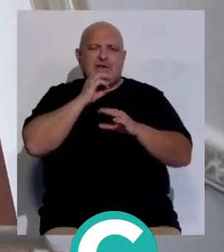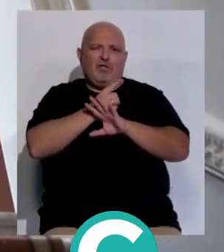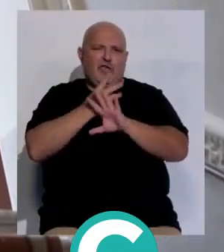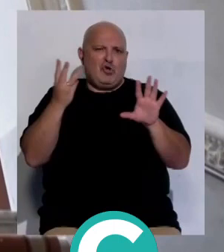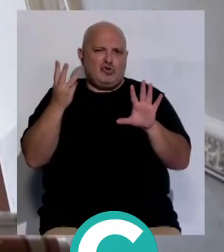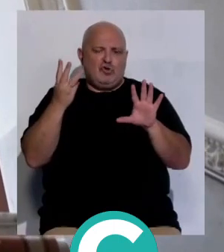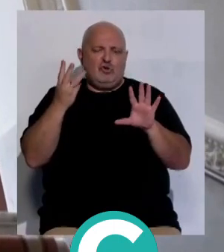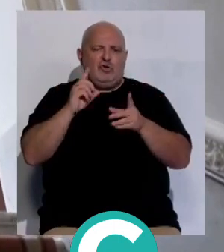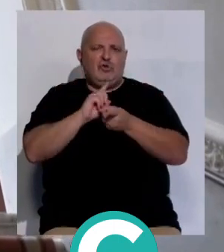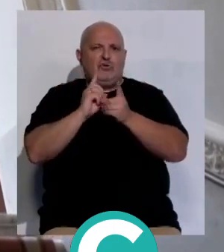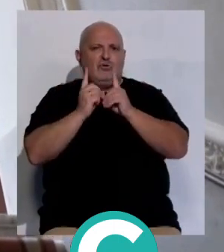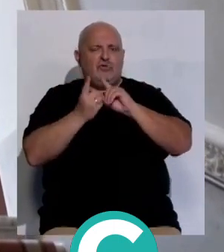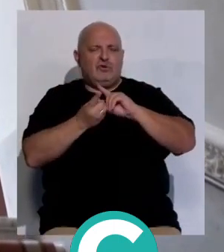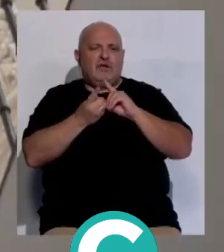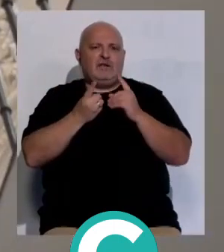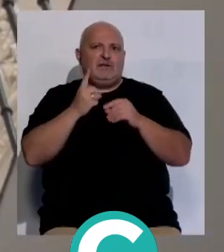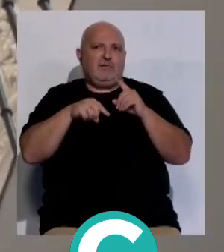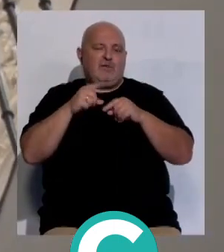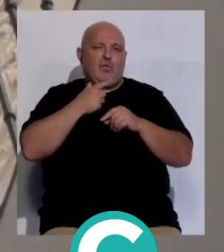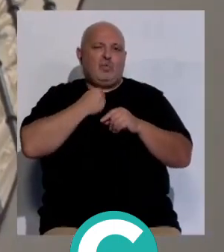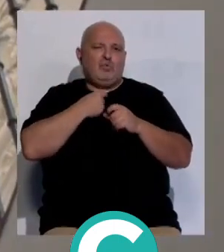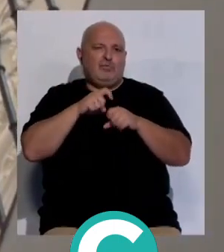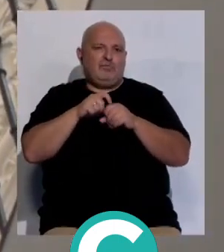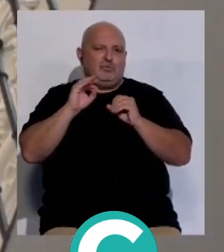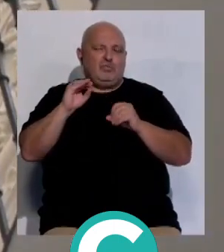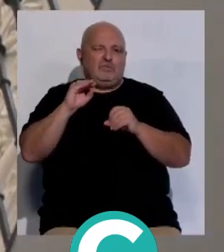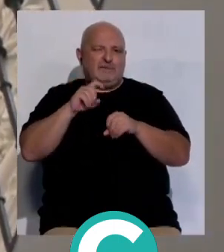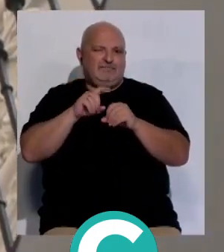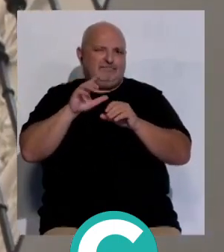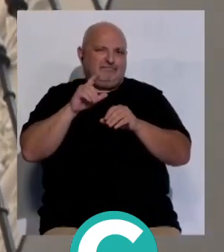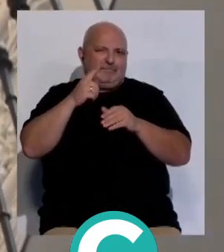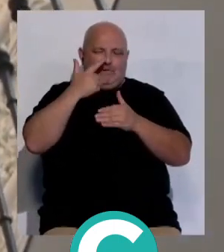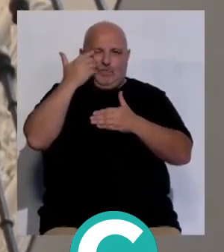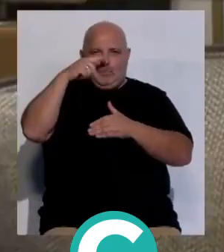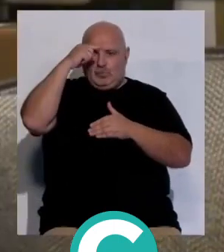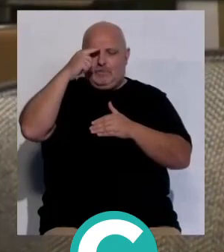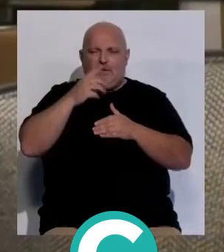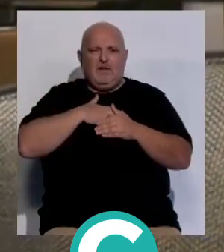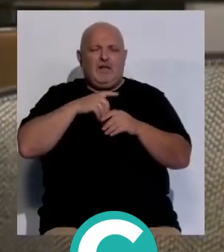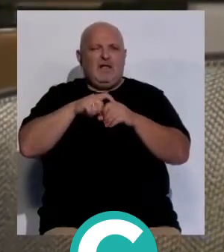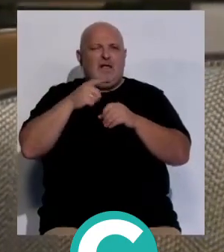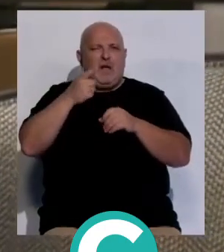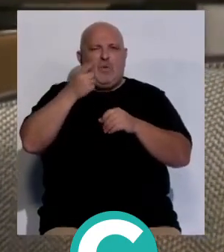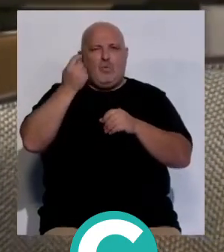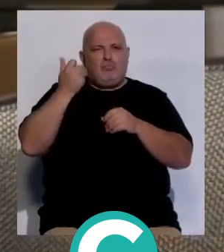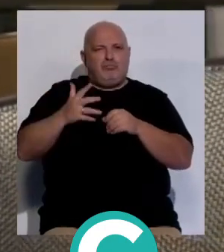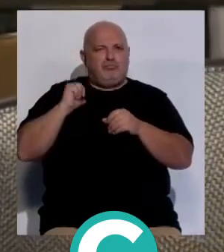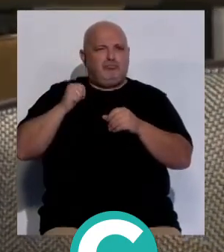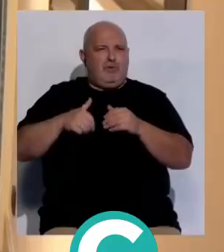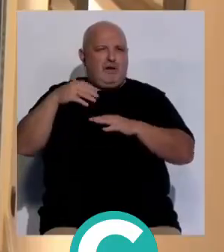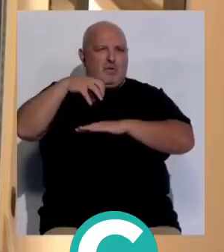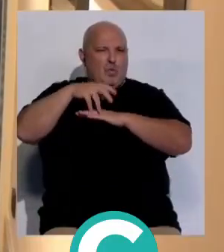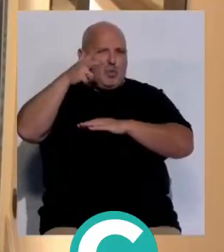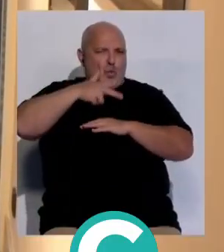XVIII y remodelada después según los gustos isabelinos. Se trata de una característica casa burguesa gaditana que conserva